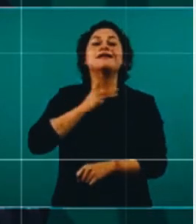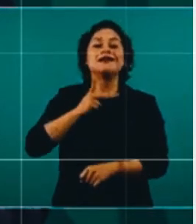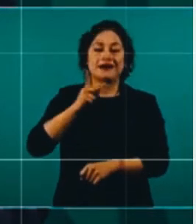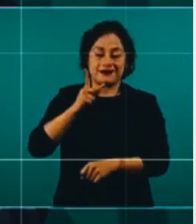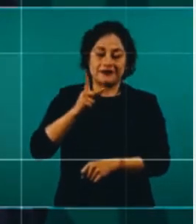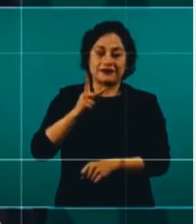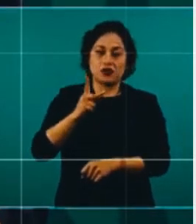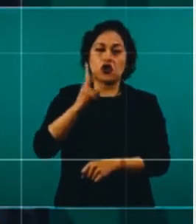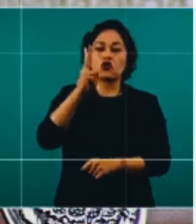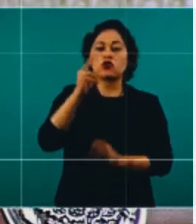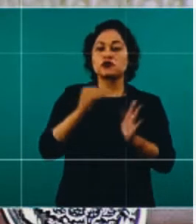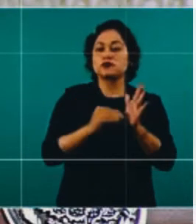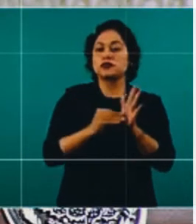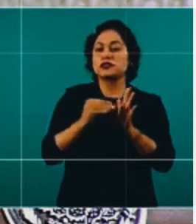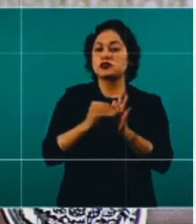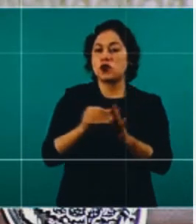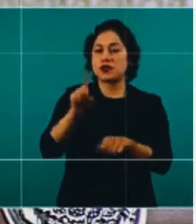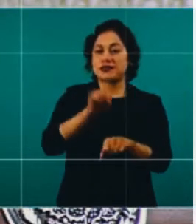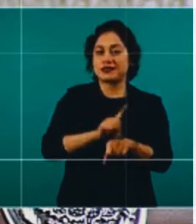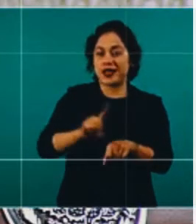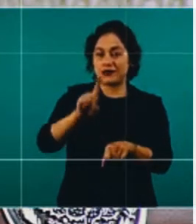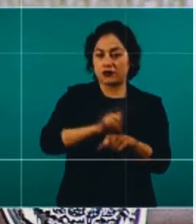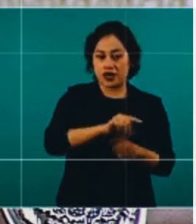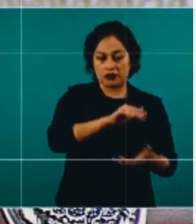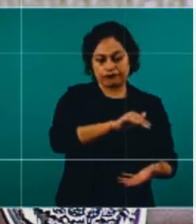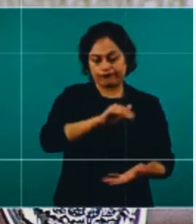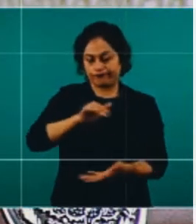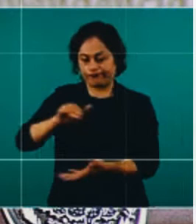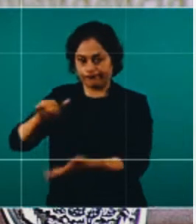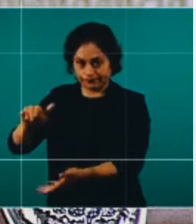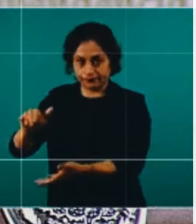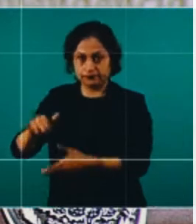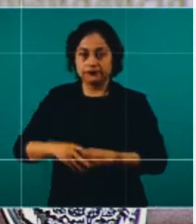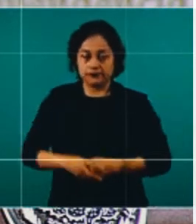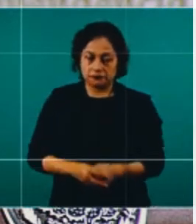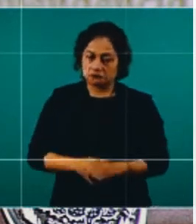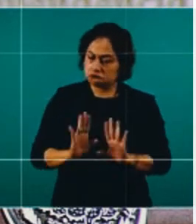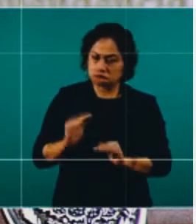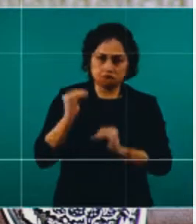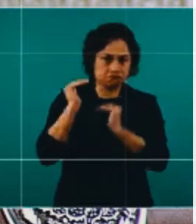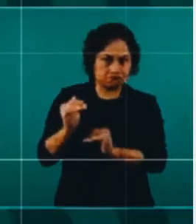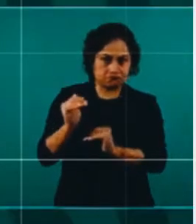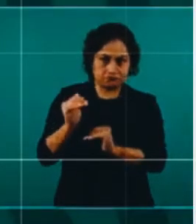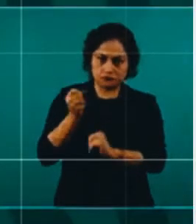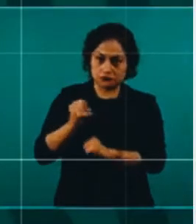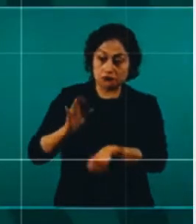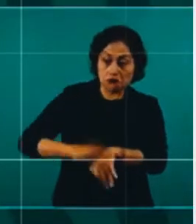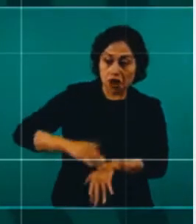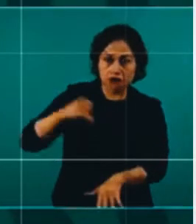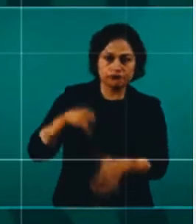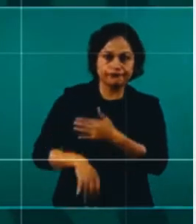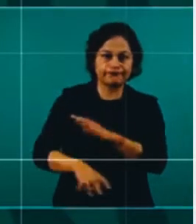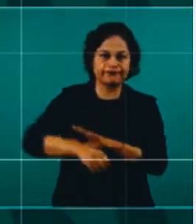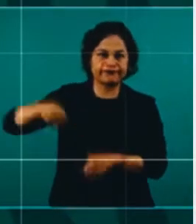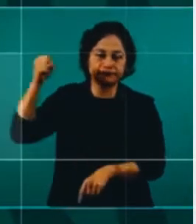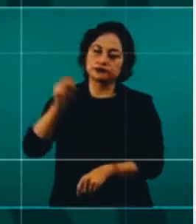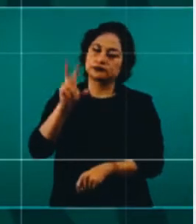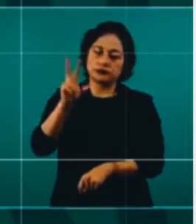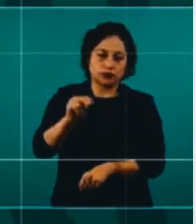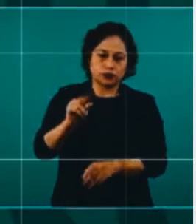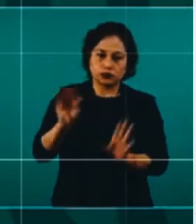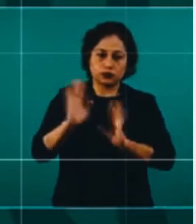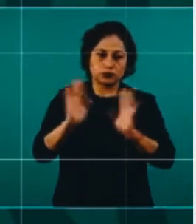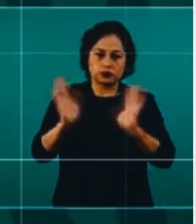vamos a terminar el sexenio con la mitad de